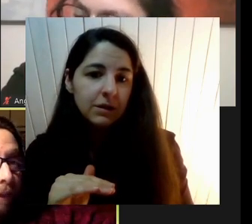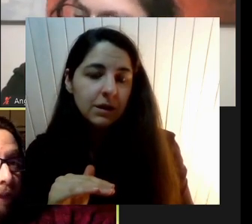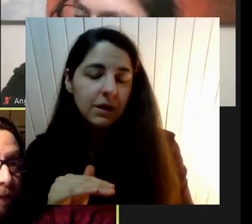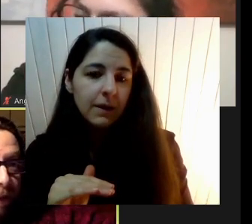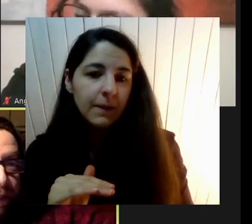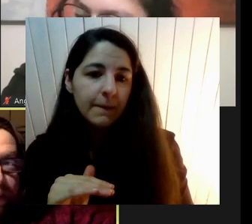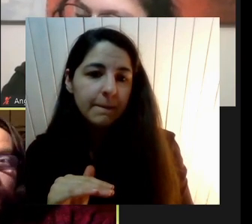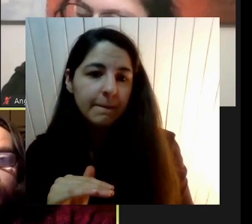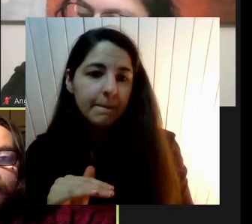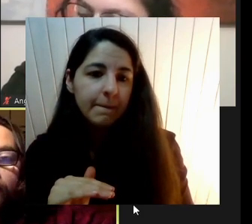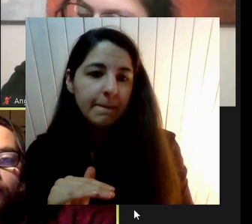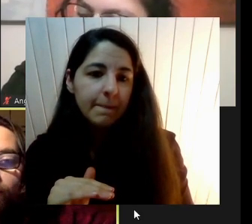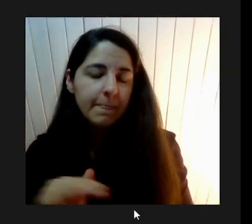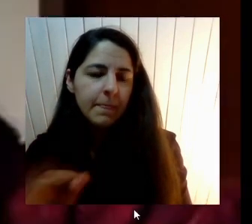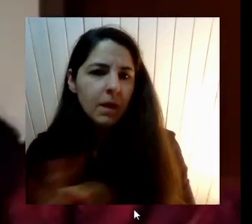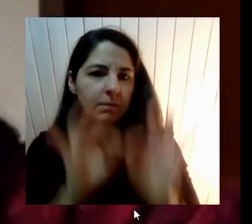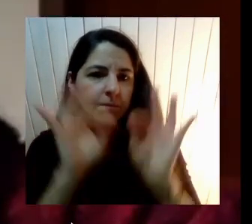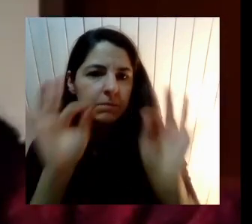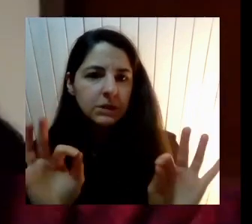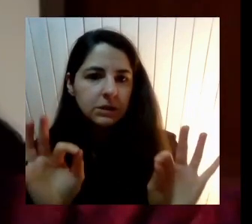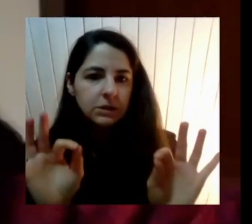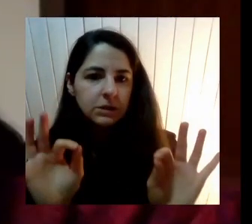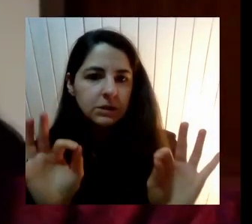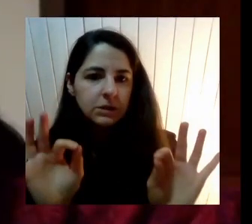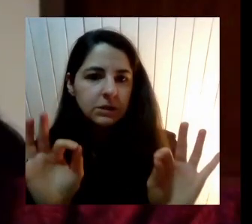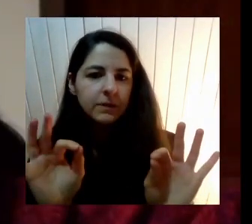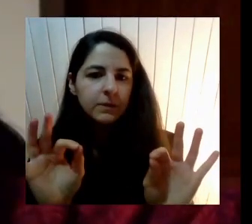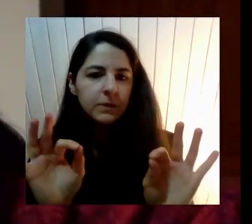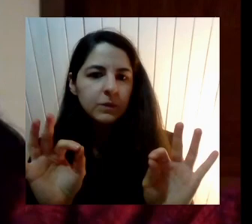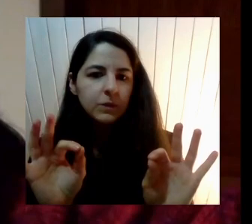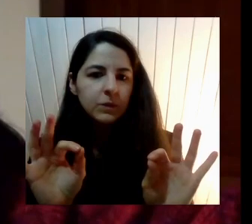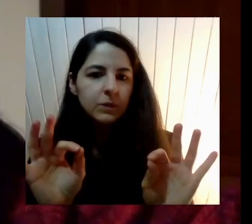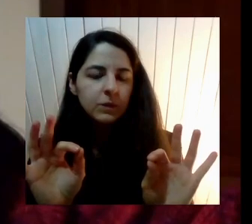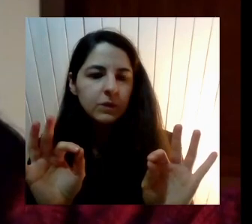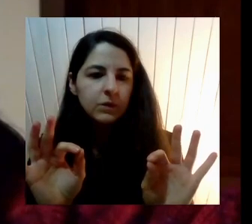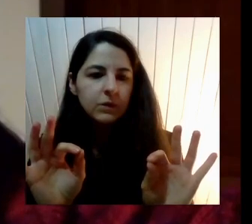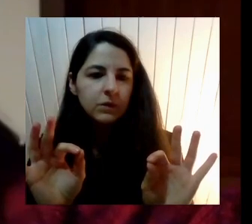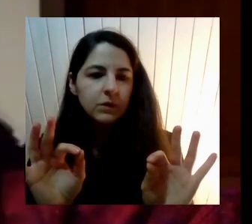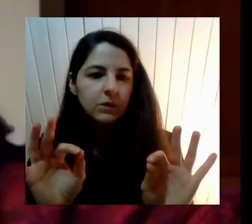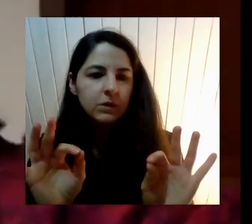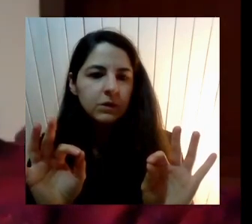Principalmente Perdón Sonó mi whatsapp Porque la gente Sigue trabajando